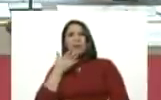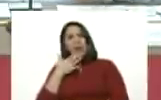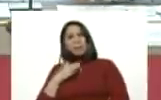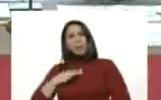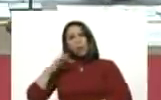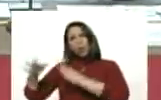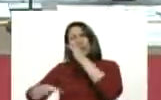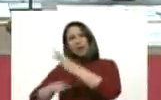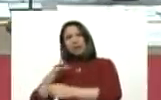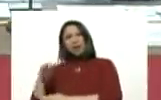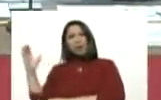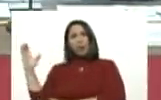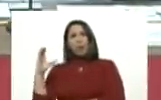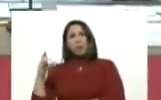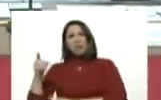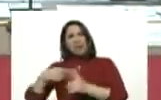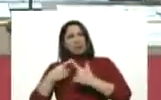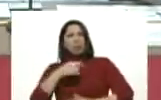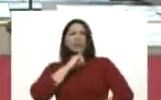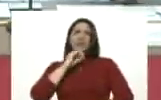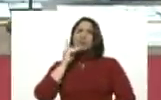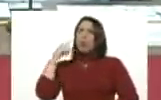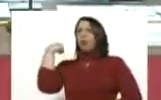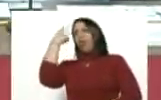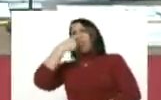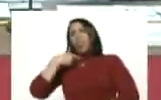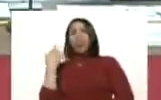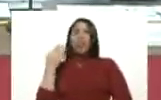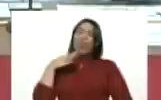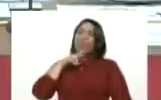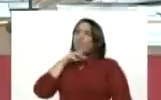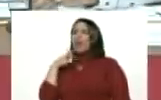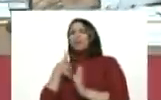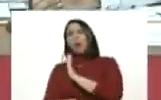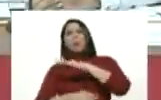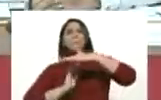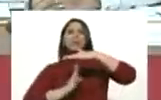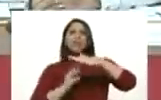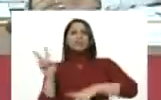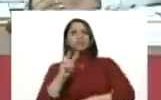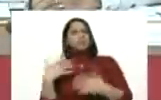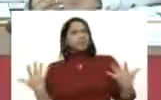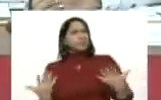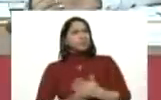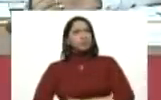Colombia y viene Iván Duque a dar su carota, a hablar de la migración venezolana.